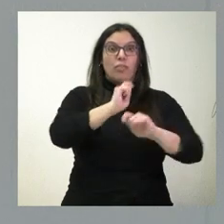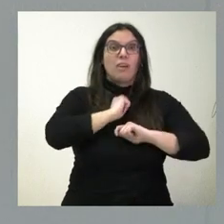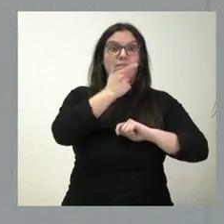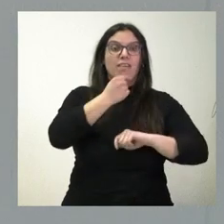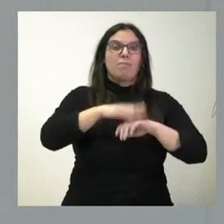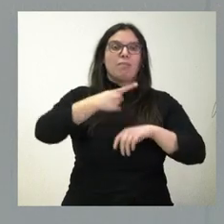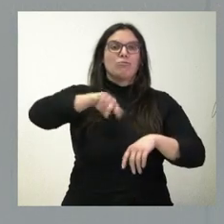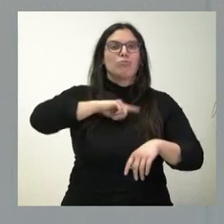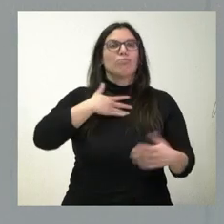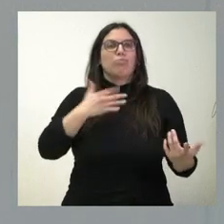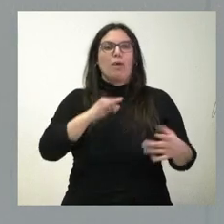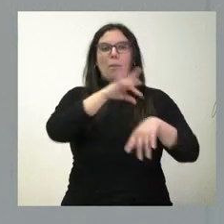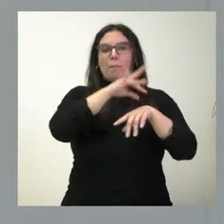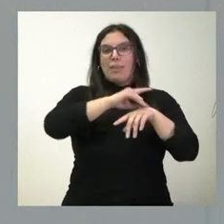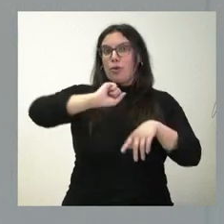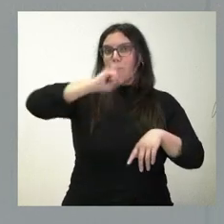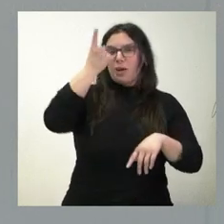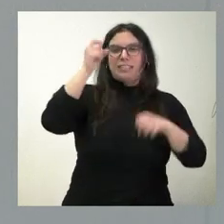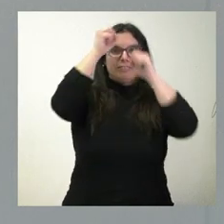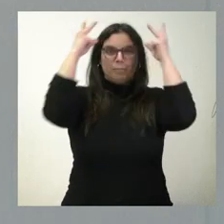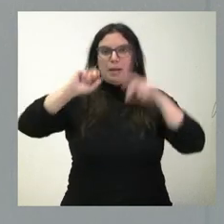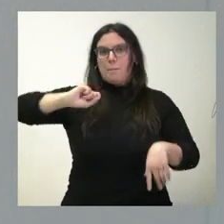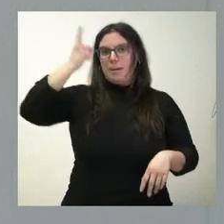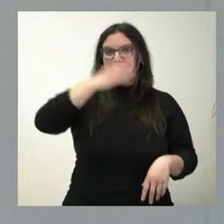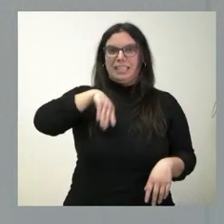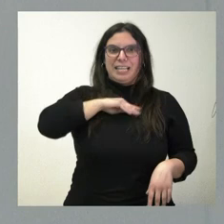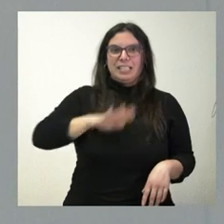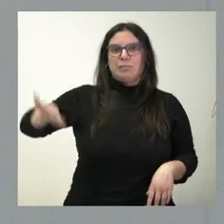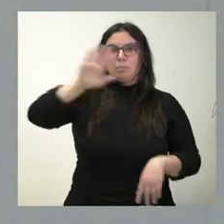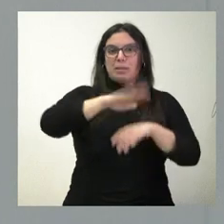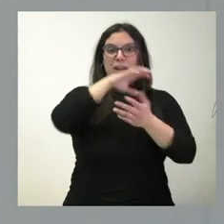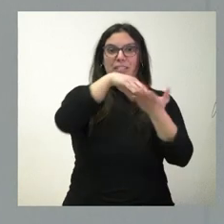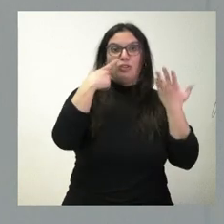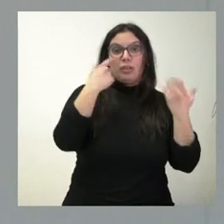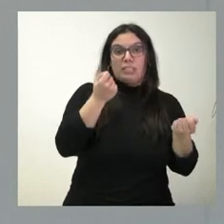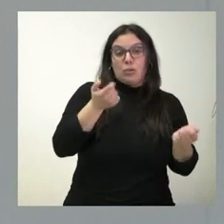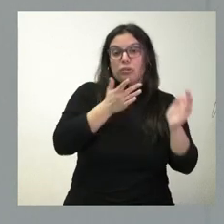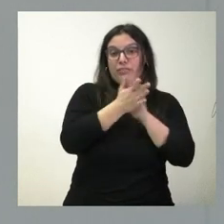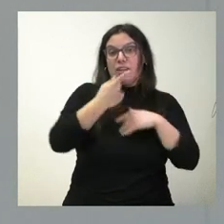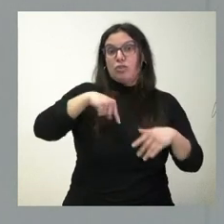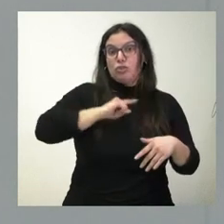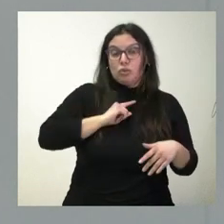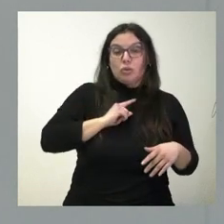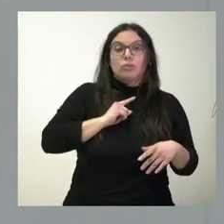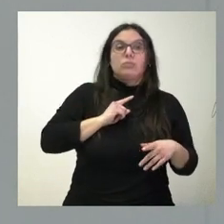el mayor número de médicos y de enfermeras de toda España en atención primaria. Por tanto, nosotros no solamente nos estamos